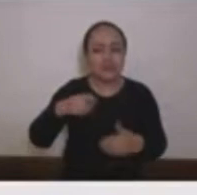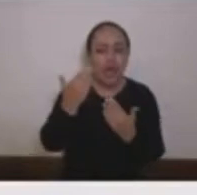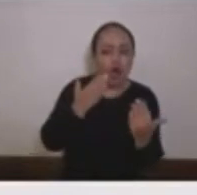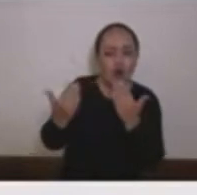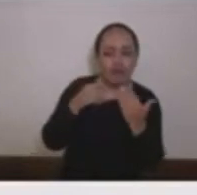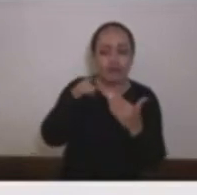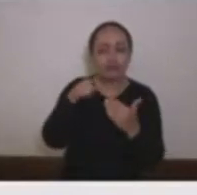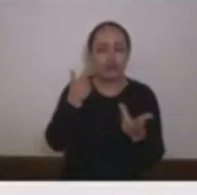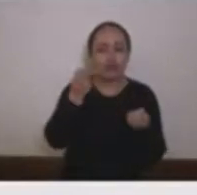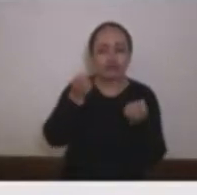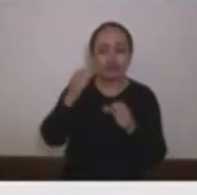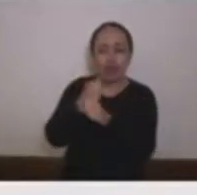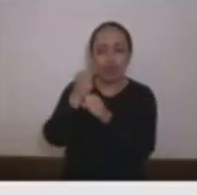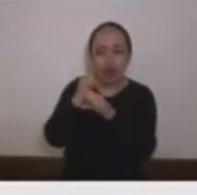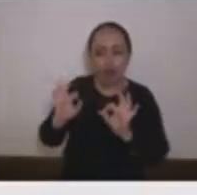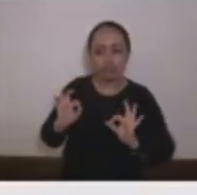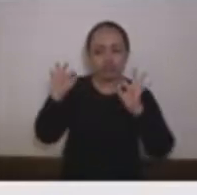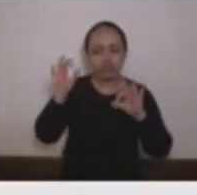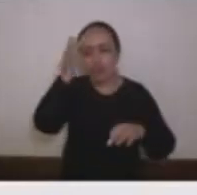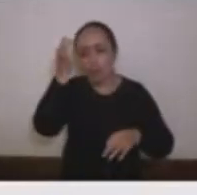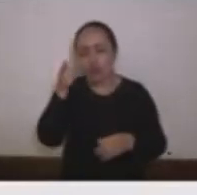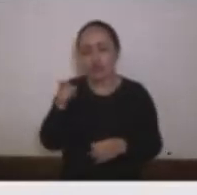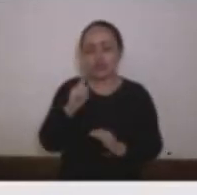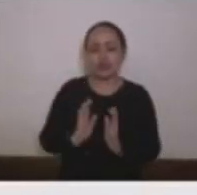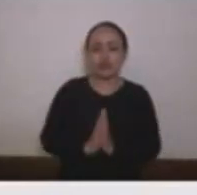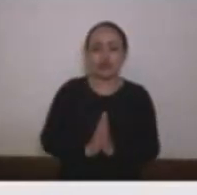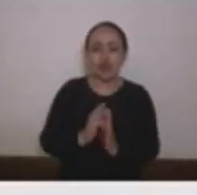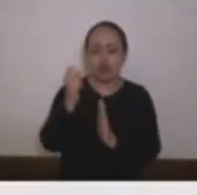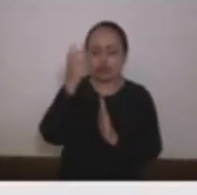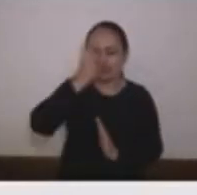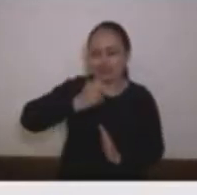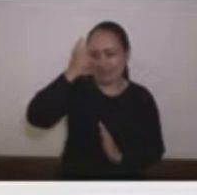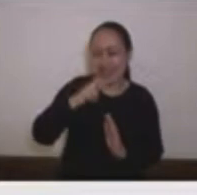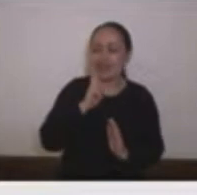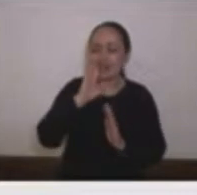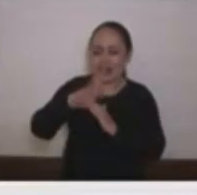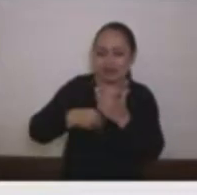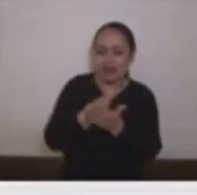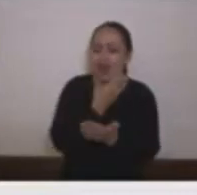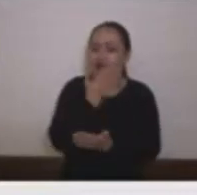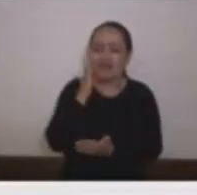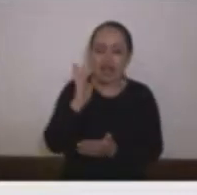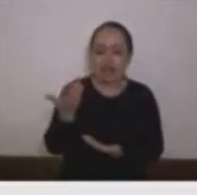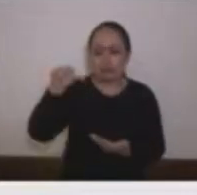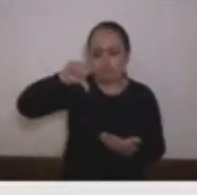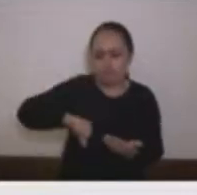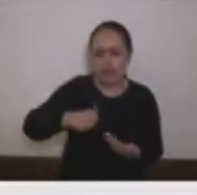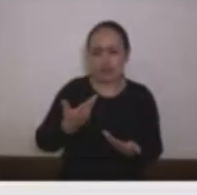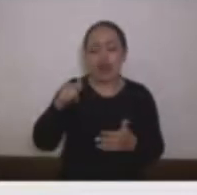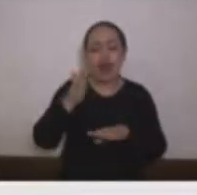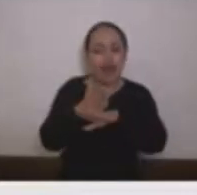fiscal de nuestro municipio a una persona que fue calificada de manera desfavorable por la Auditoría General durante su gestión en la Contraloría de Envigado